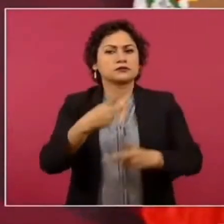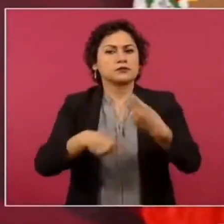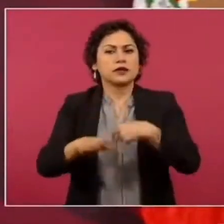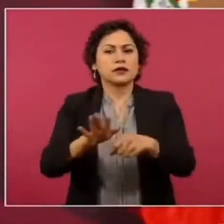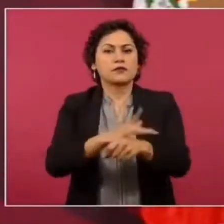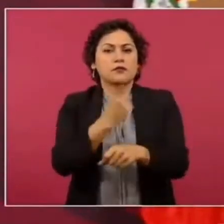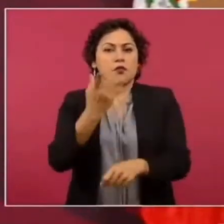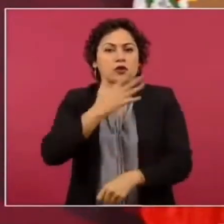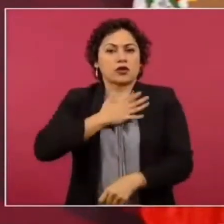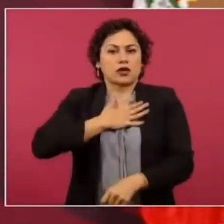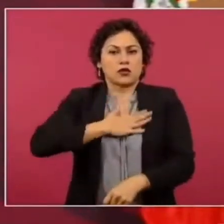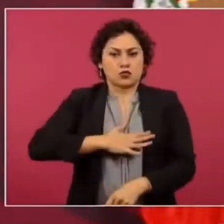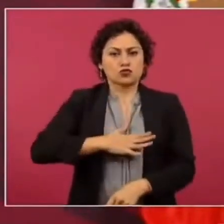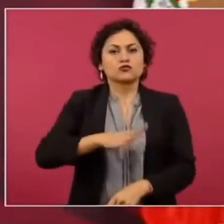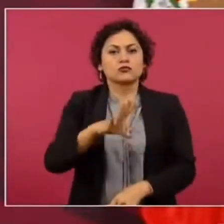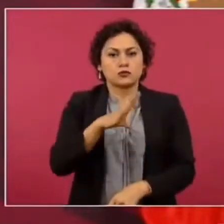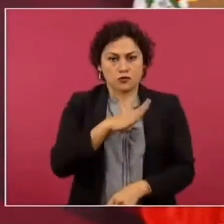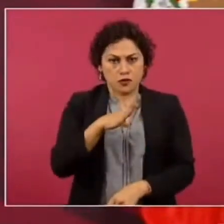que a todos nos